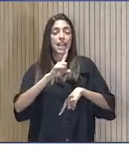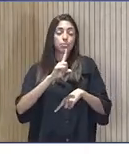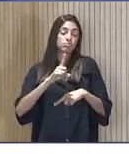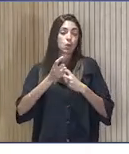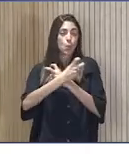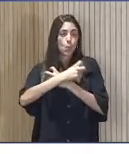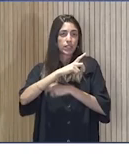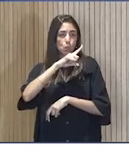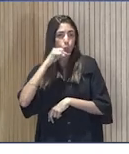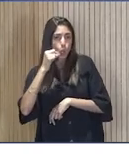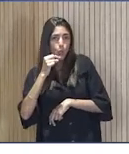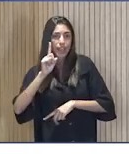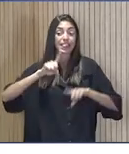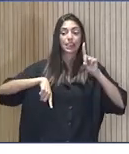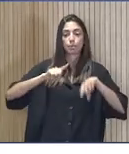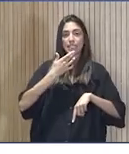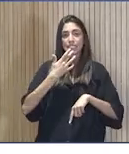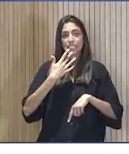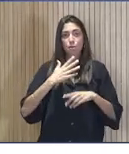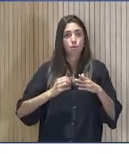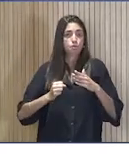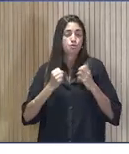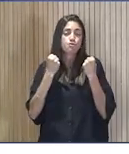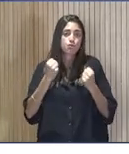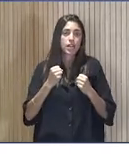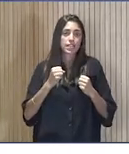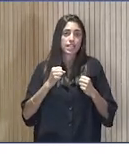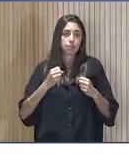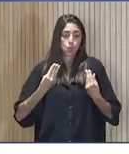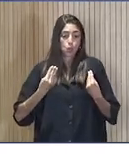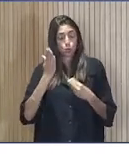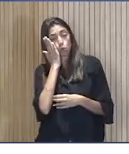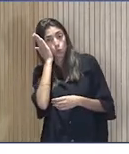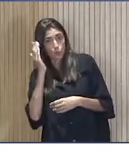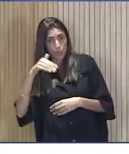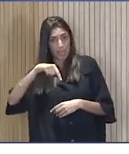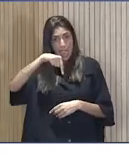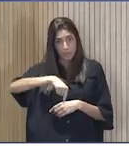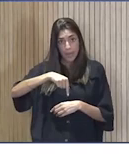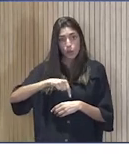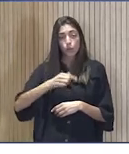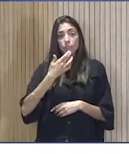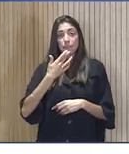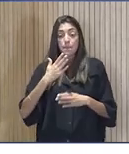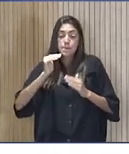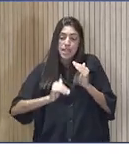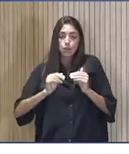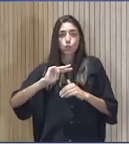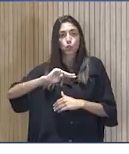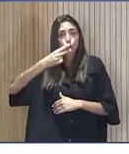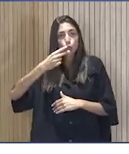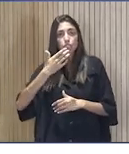vivía en el cero, la que menos en el dos y la otra en el uno.